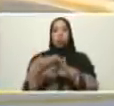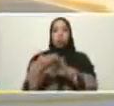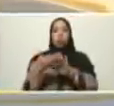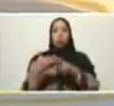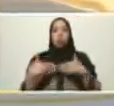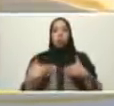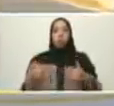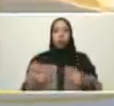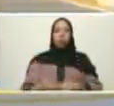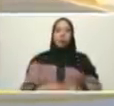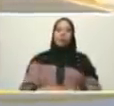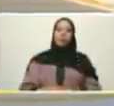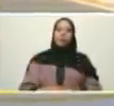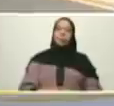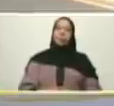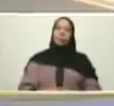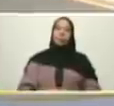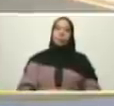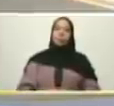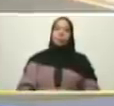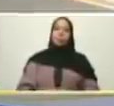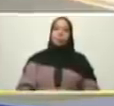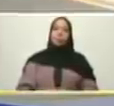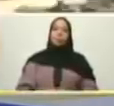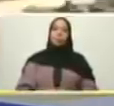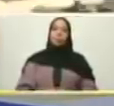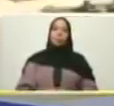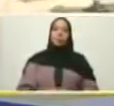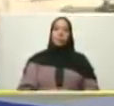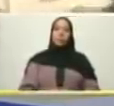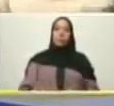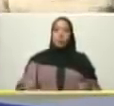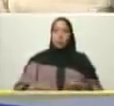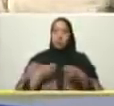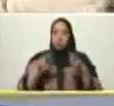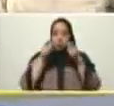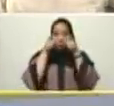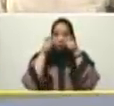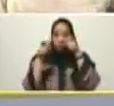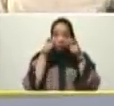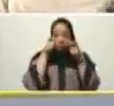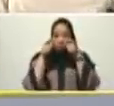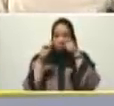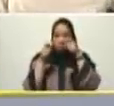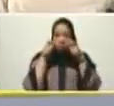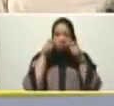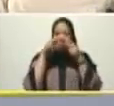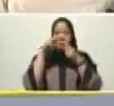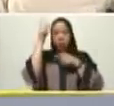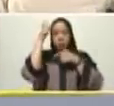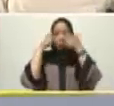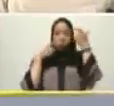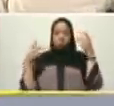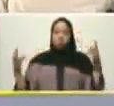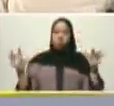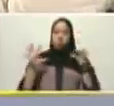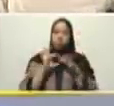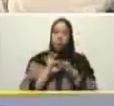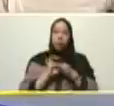hay que ir a la búsqueda de las viviendas y es el espíritu original que nuestro comandante Chávez asumió miren